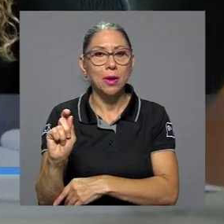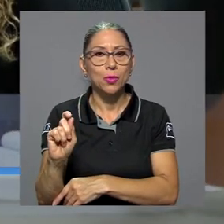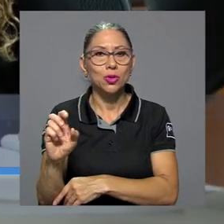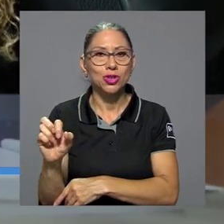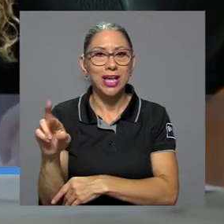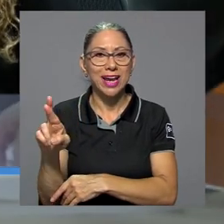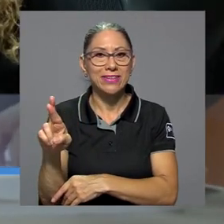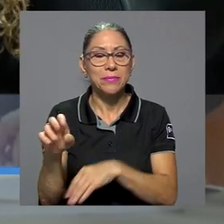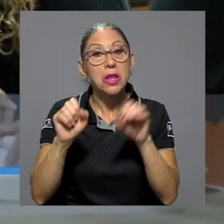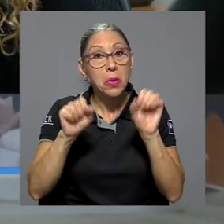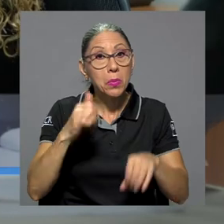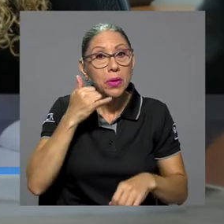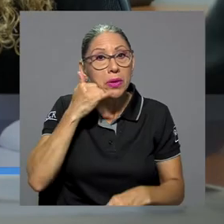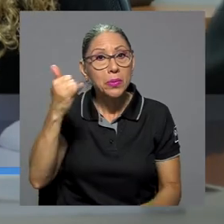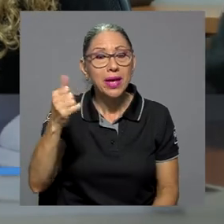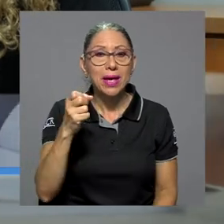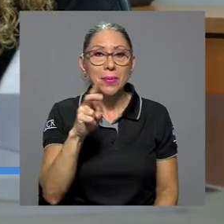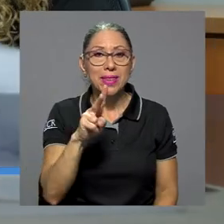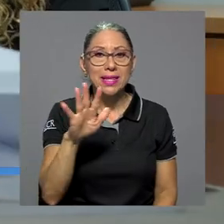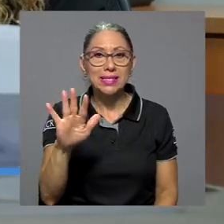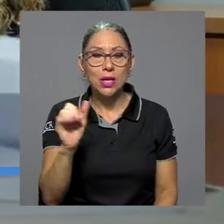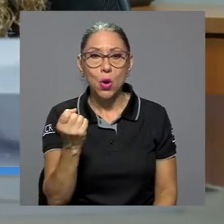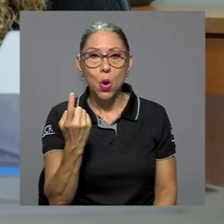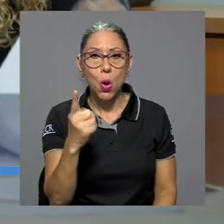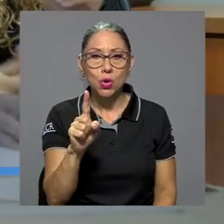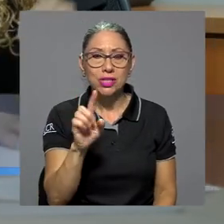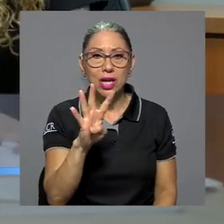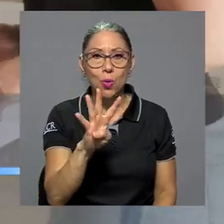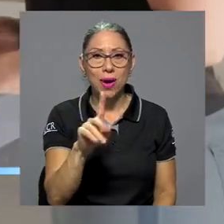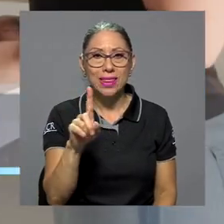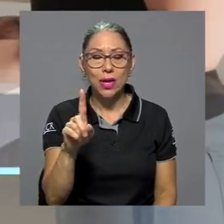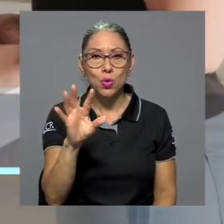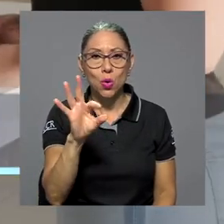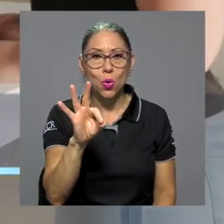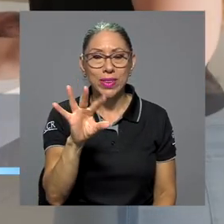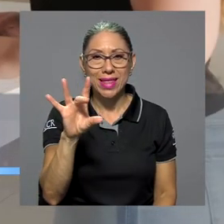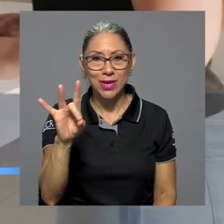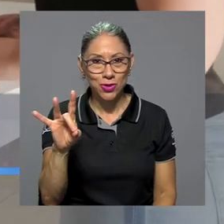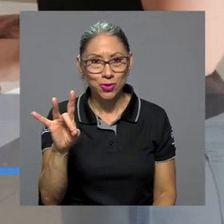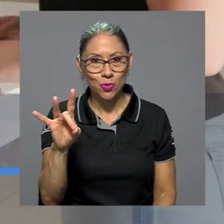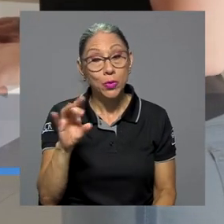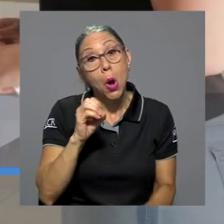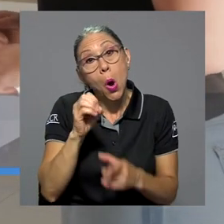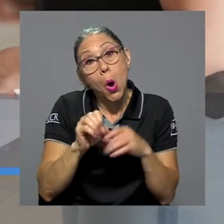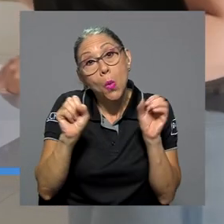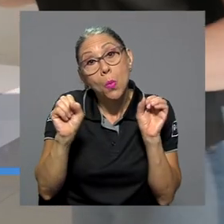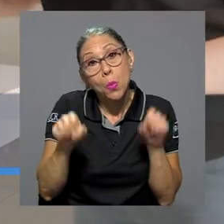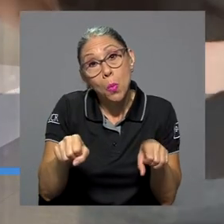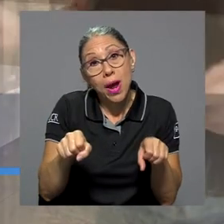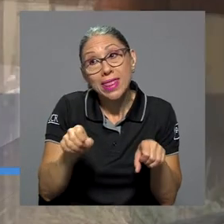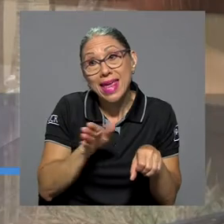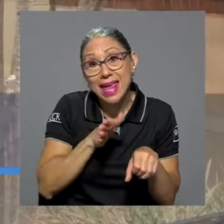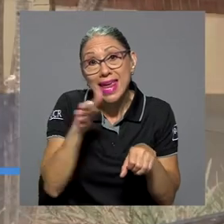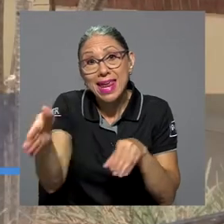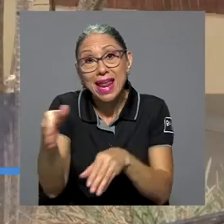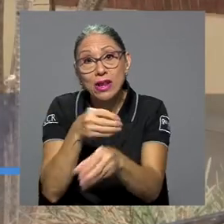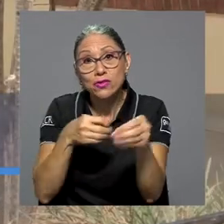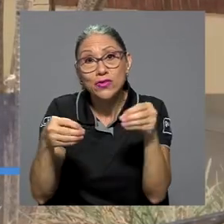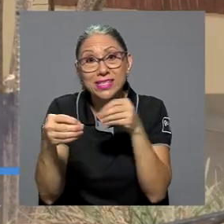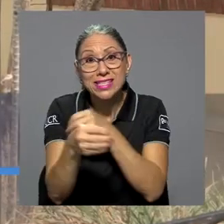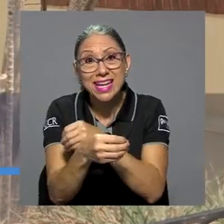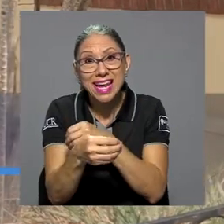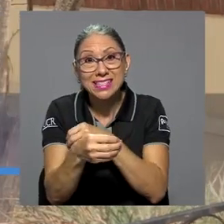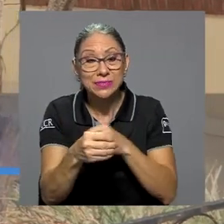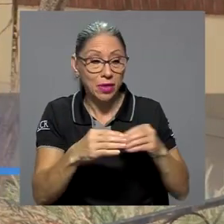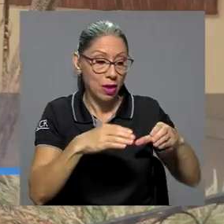llamada telefónica al 25 11 41 98 o visitando sus oficinas ubicadas